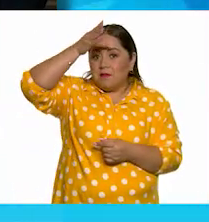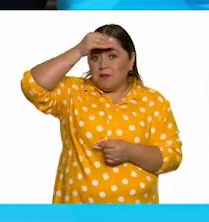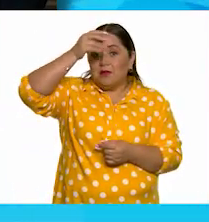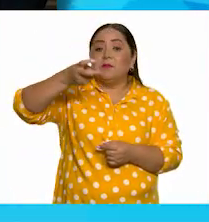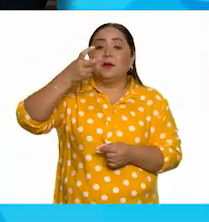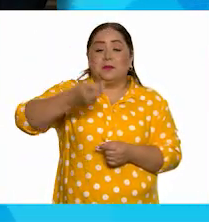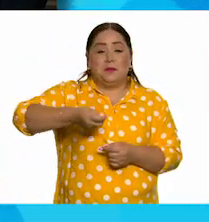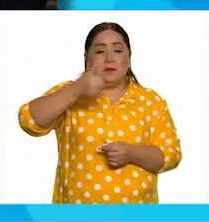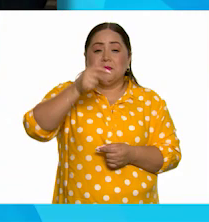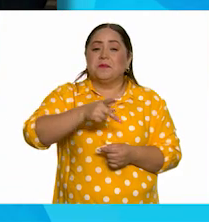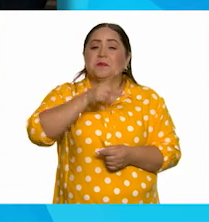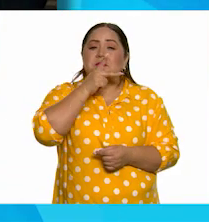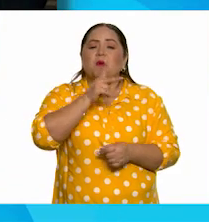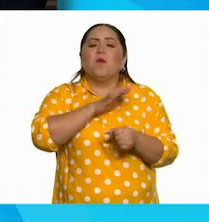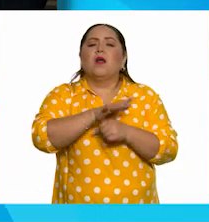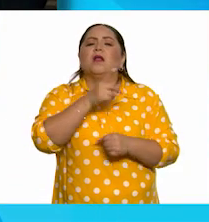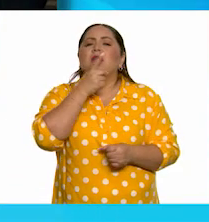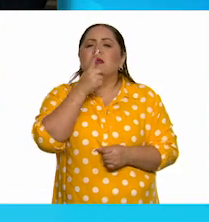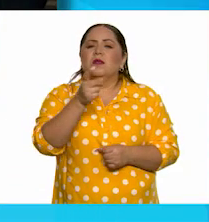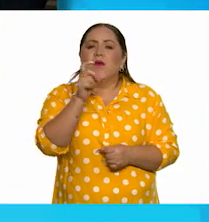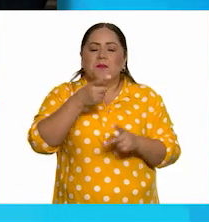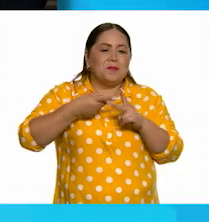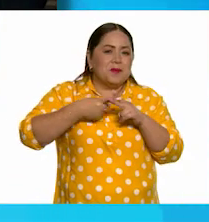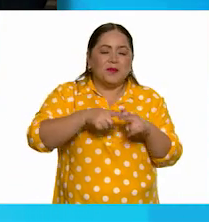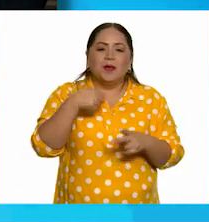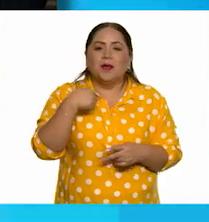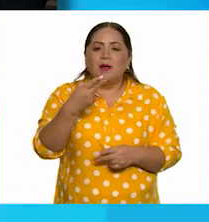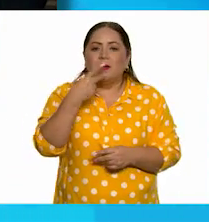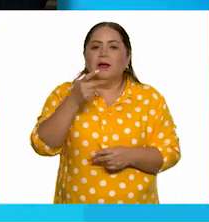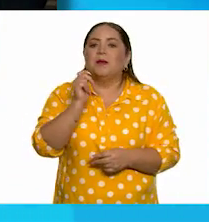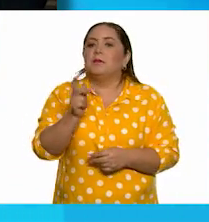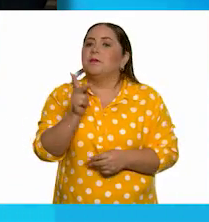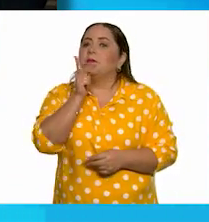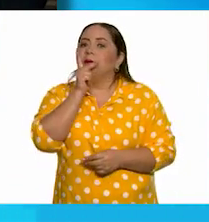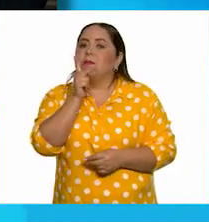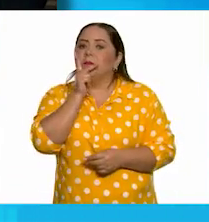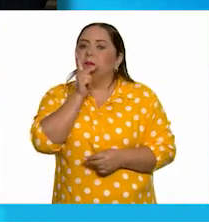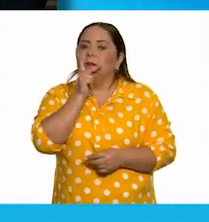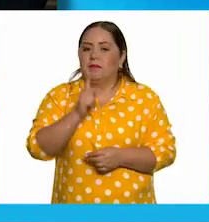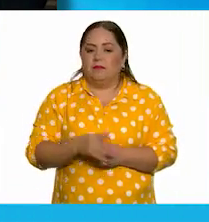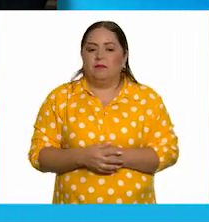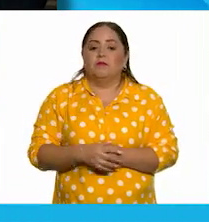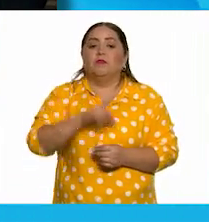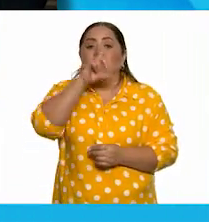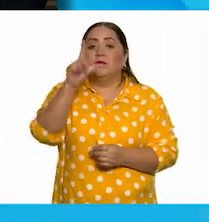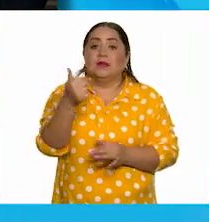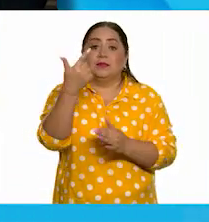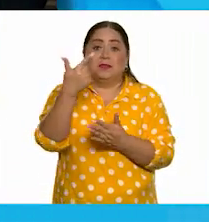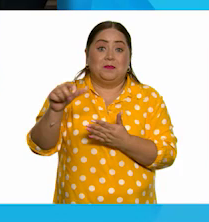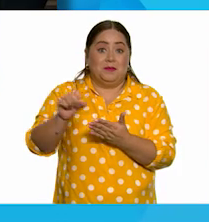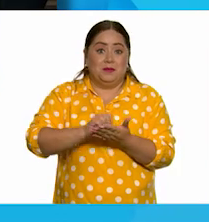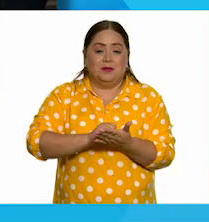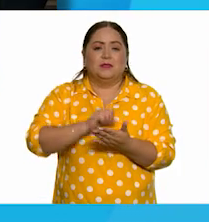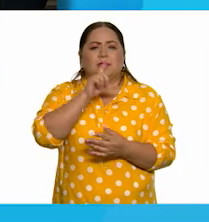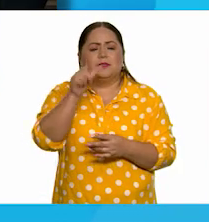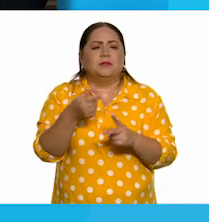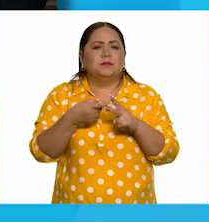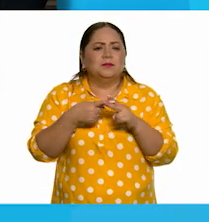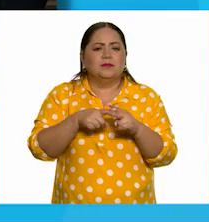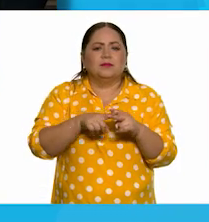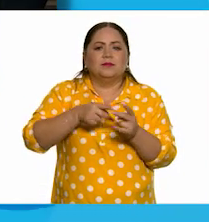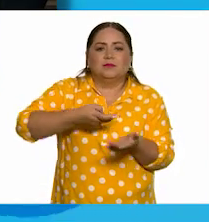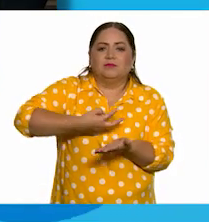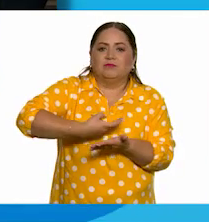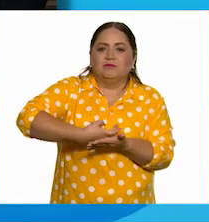La primera palabra que dije al empezar a hablar fue papá. A los siete meses comencé a